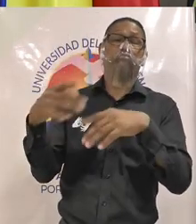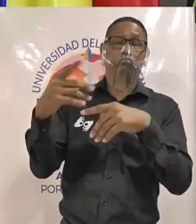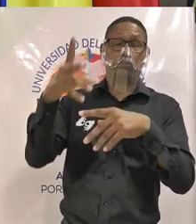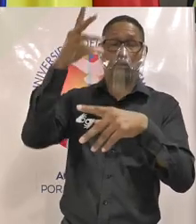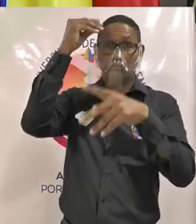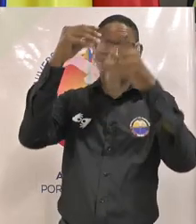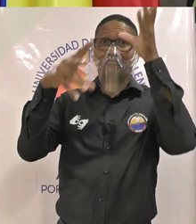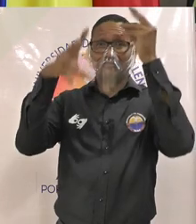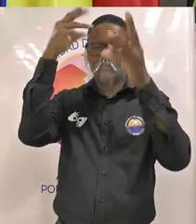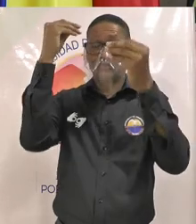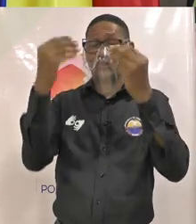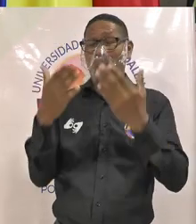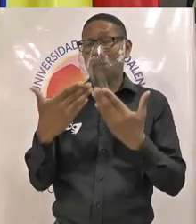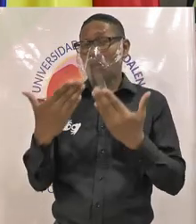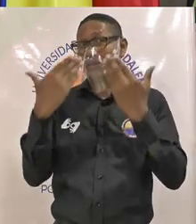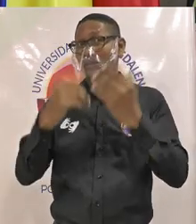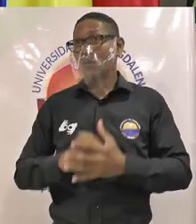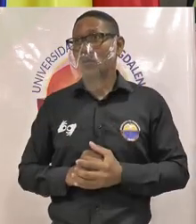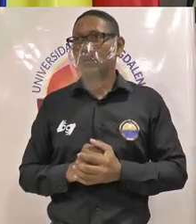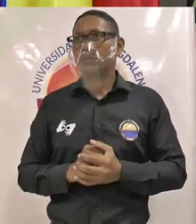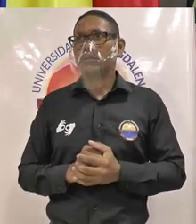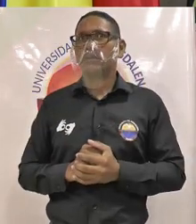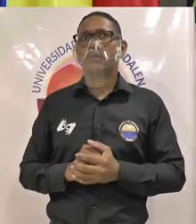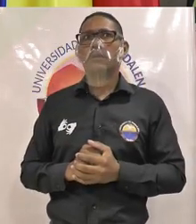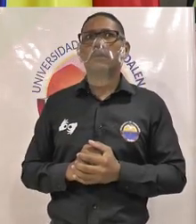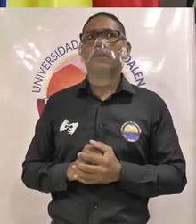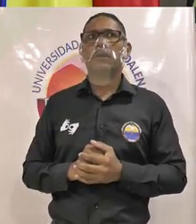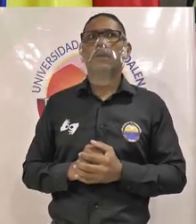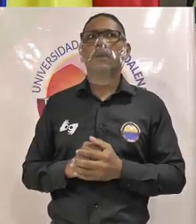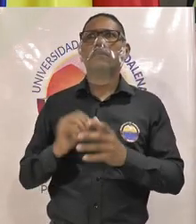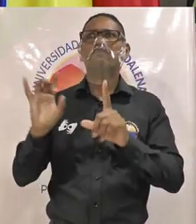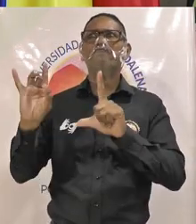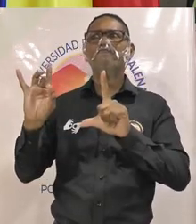pero muchas enseñanzas que la virtualidad nos volvió